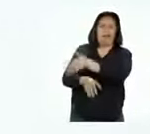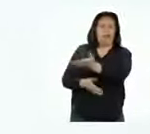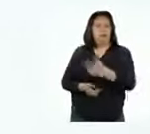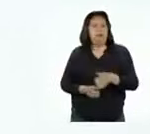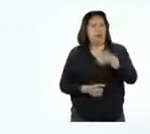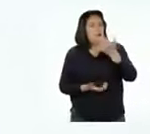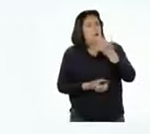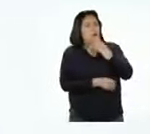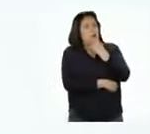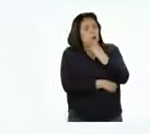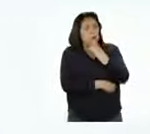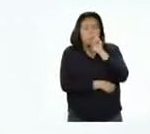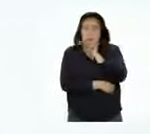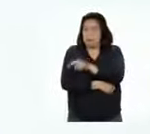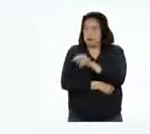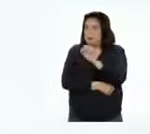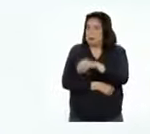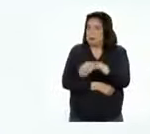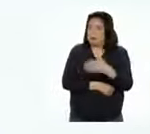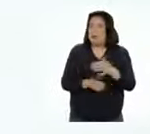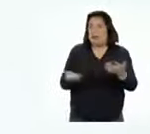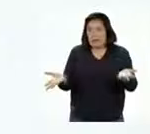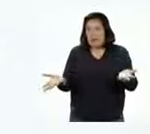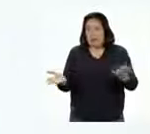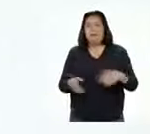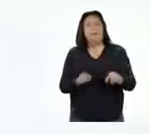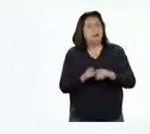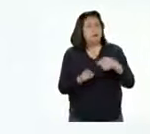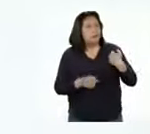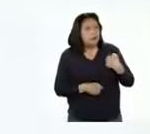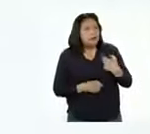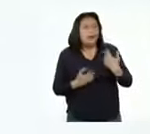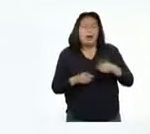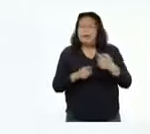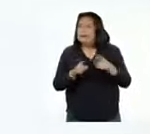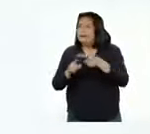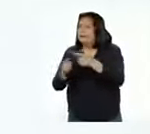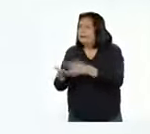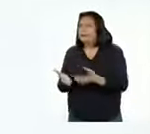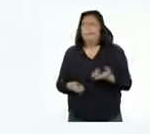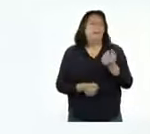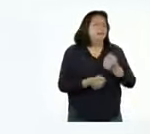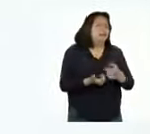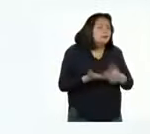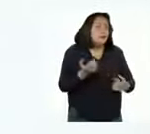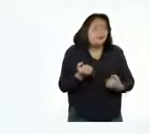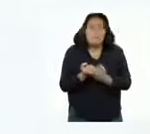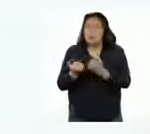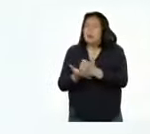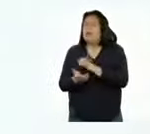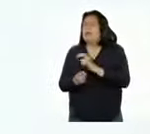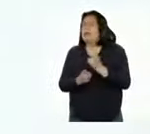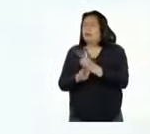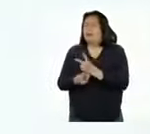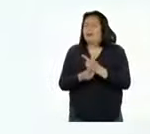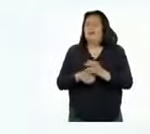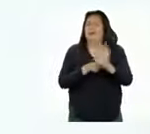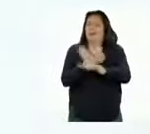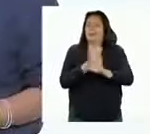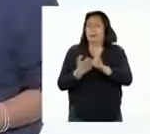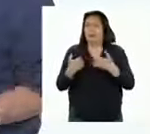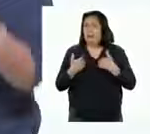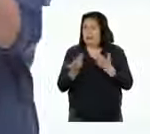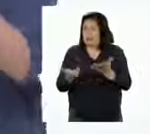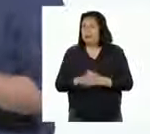pero aunque hemos visto que estas situaciones existen, también hemos descubierto que hay distintas acciones que contribuyen con el cuidado y la protección de los